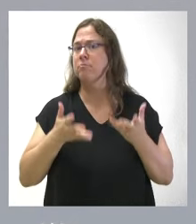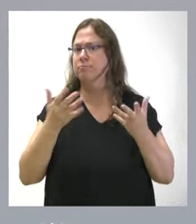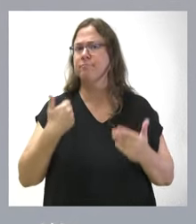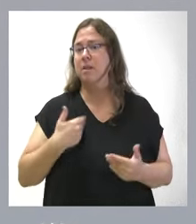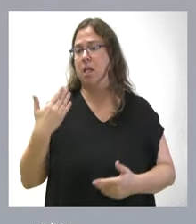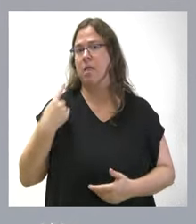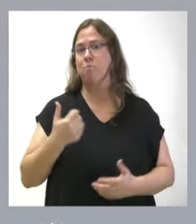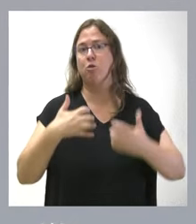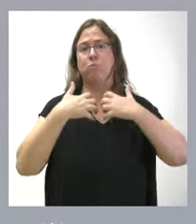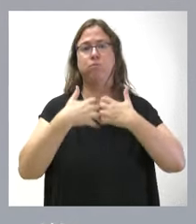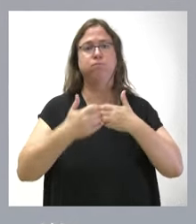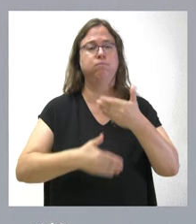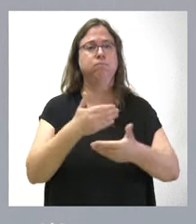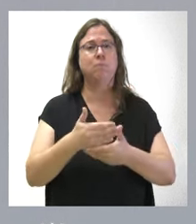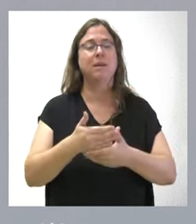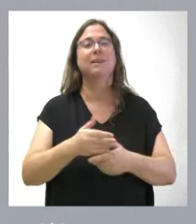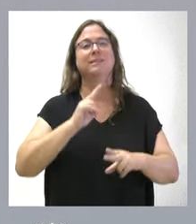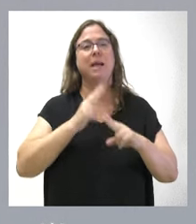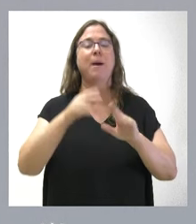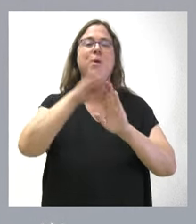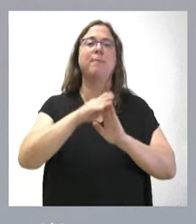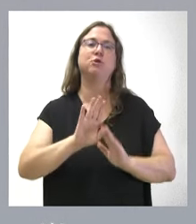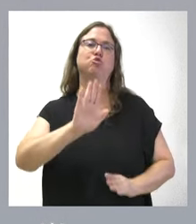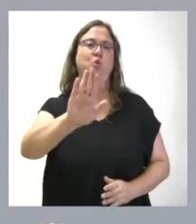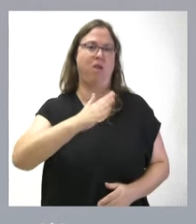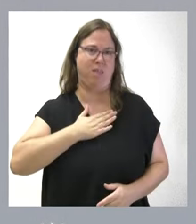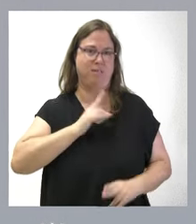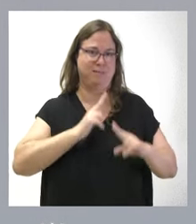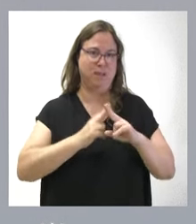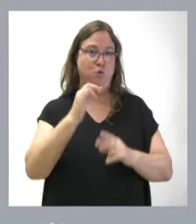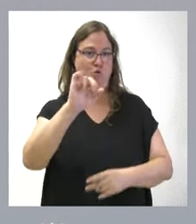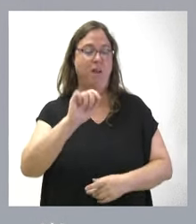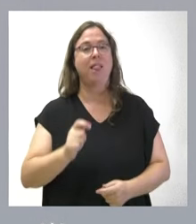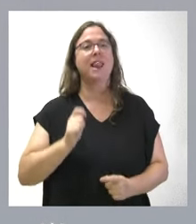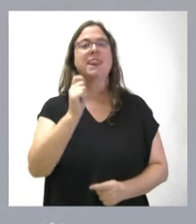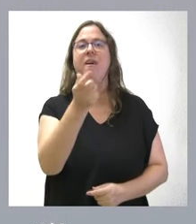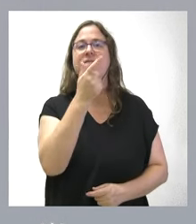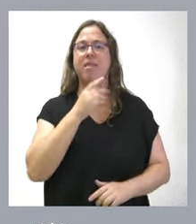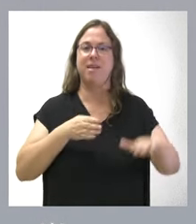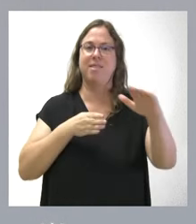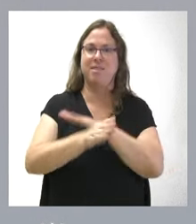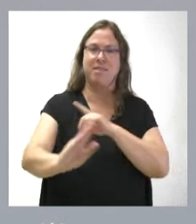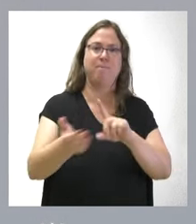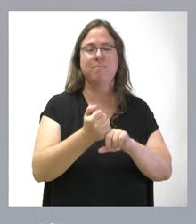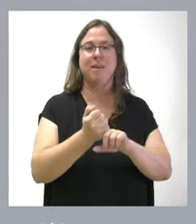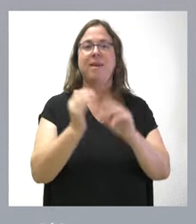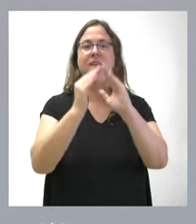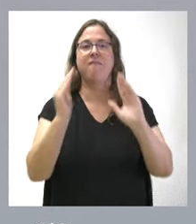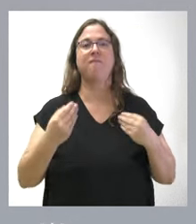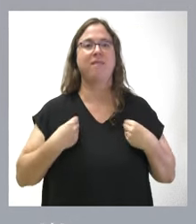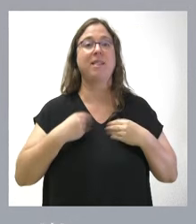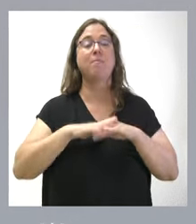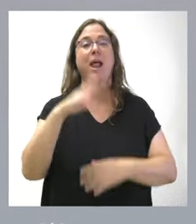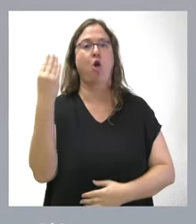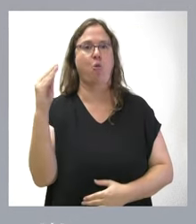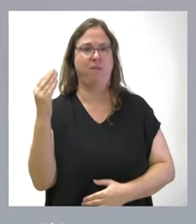recientemente el programa tuya, que consiste en el acceso o facilitar el acceso de la vivienda para los